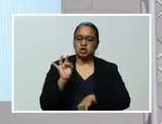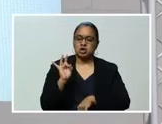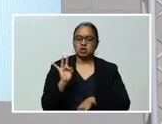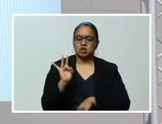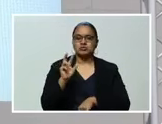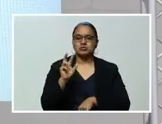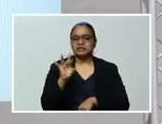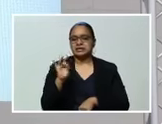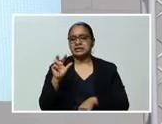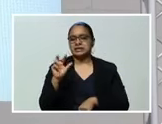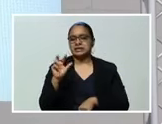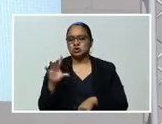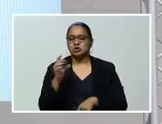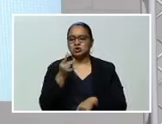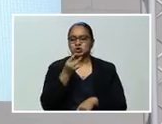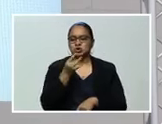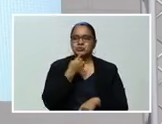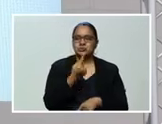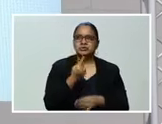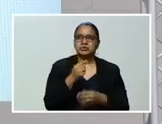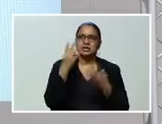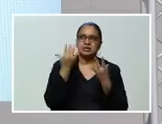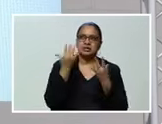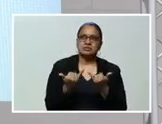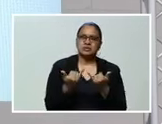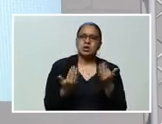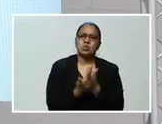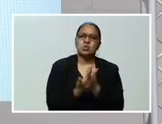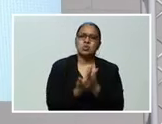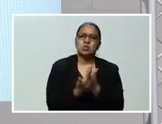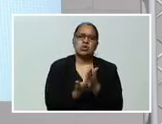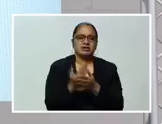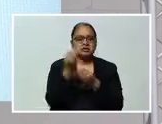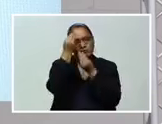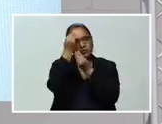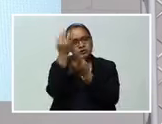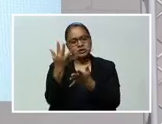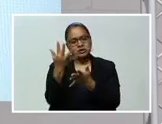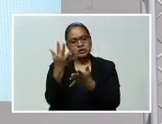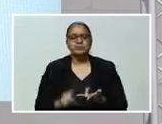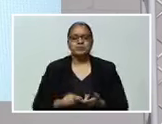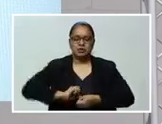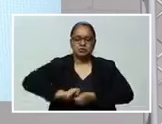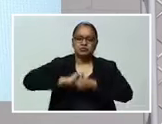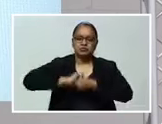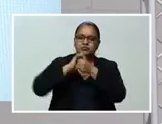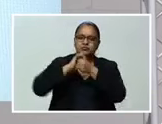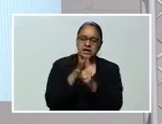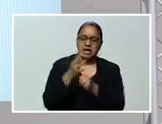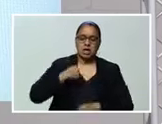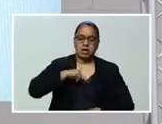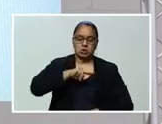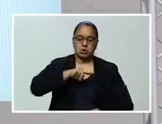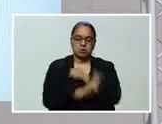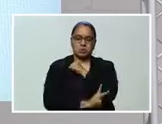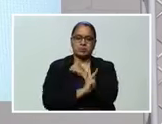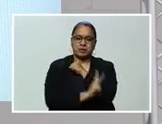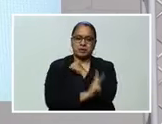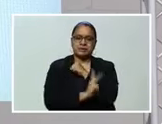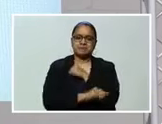de la noche Daremos una actualización del comportamiento de esta enfermedad en nuestro país